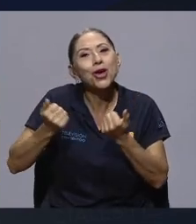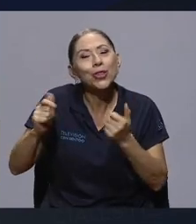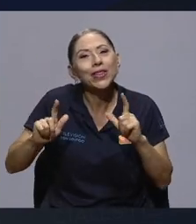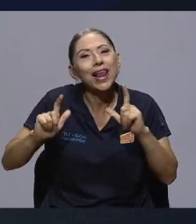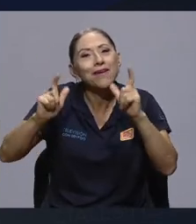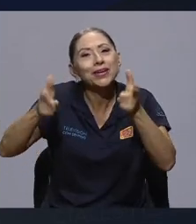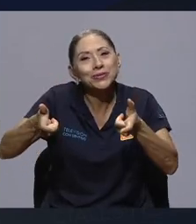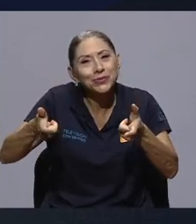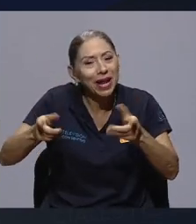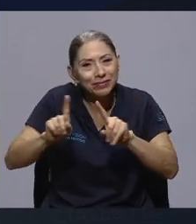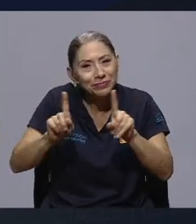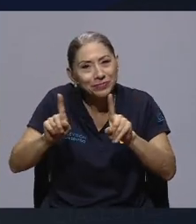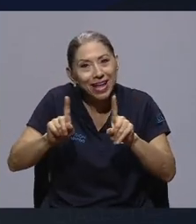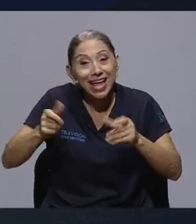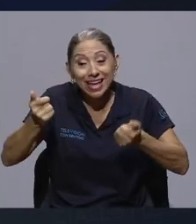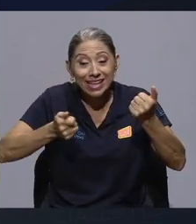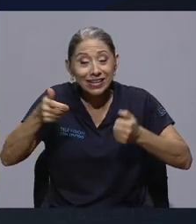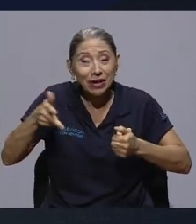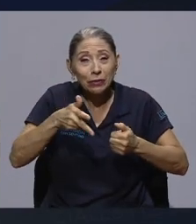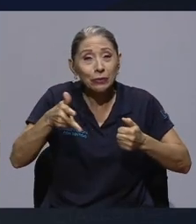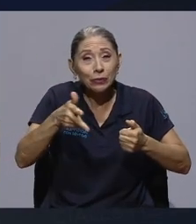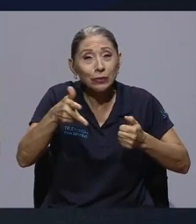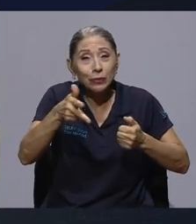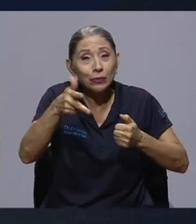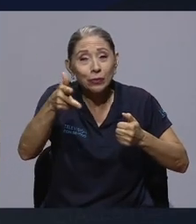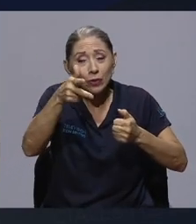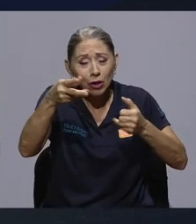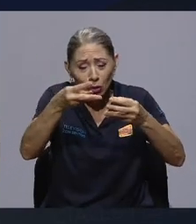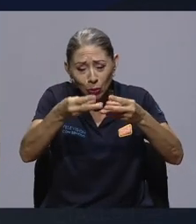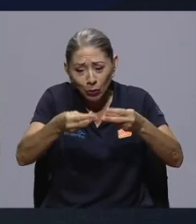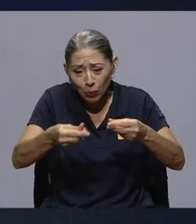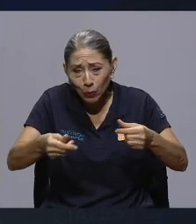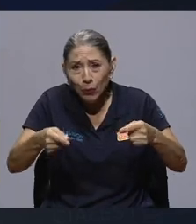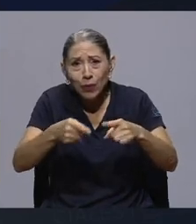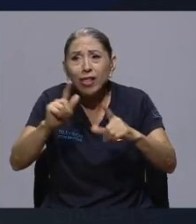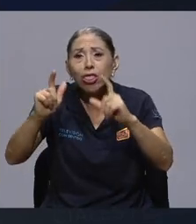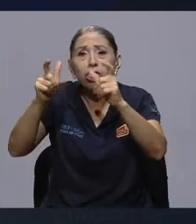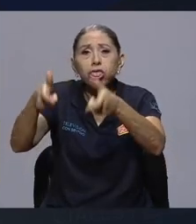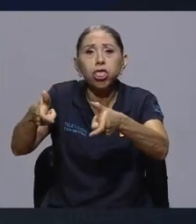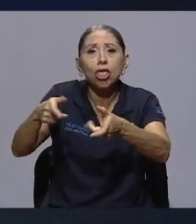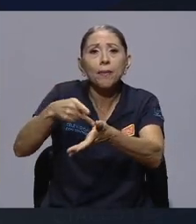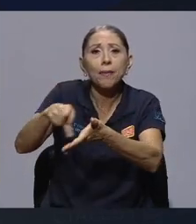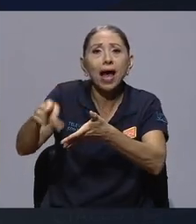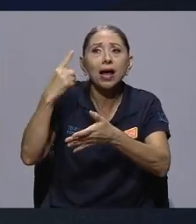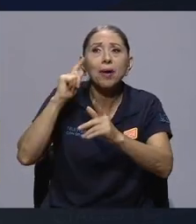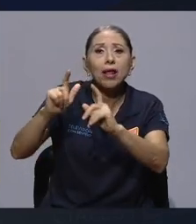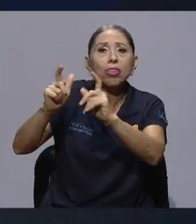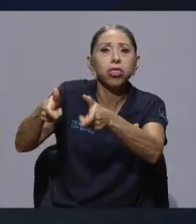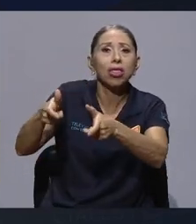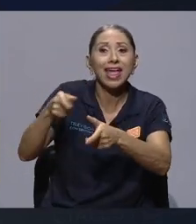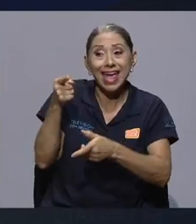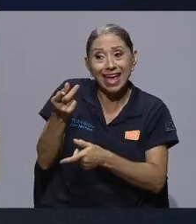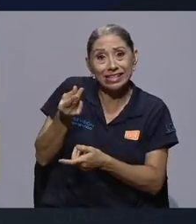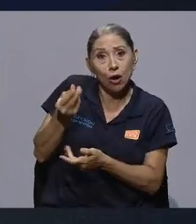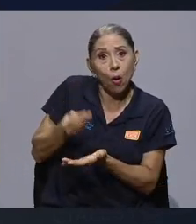vueltas por la ciudad dejándole exhibiados y termina pagando una cuota en el relleno sanitario, cuota que todos pagamos de nuestros impuestos y que es